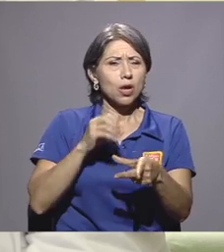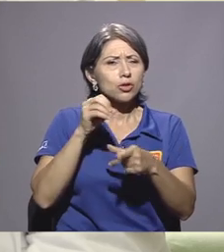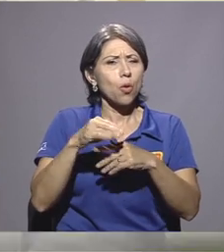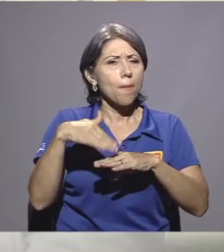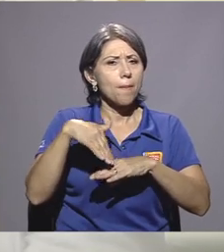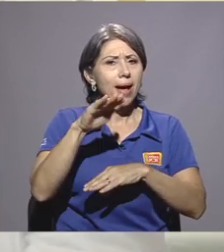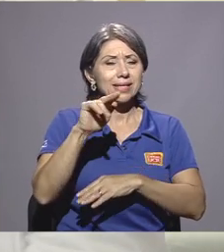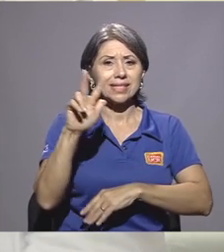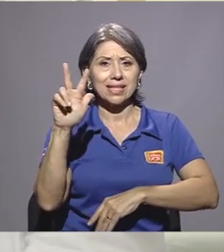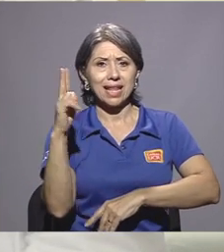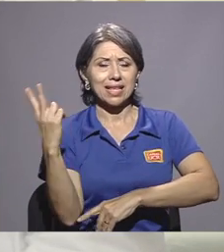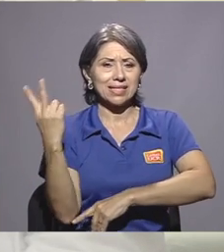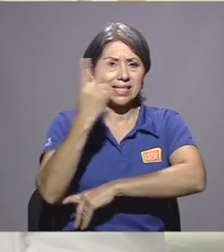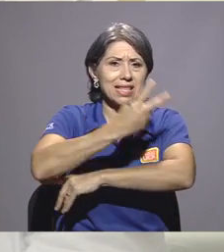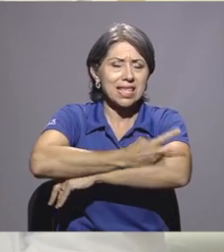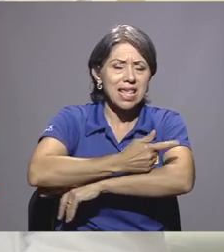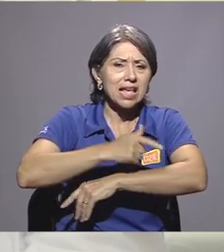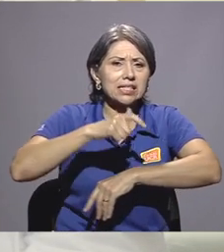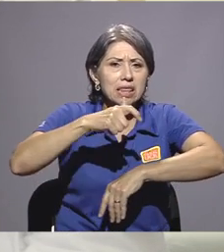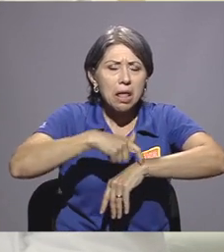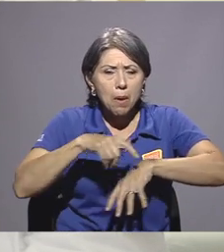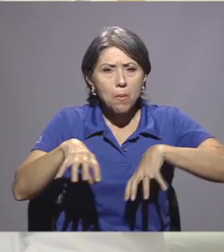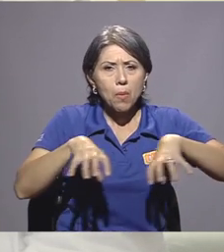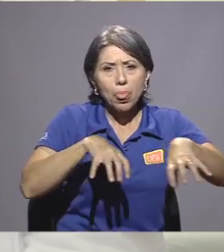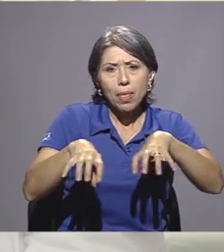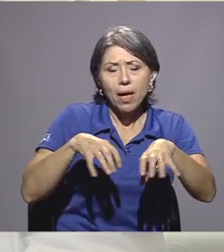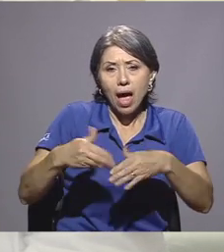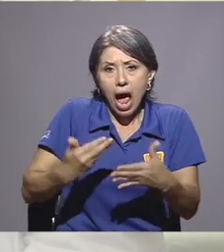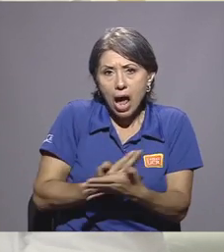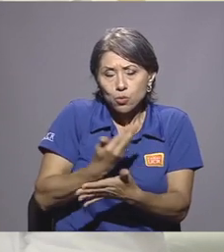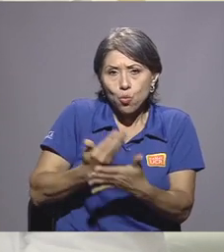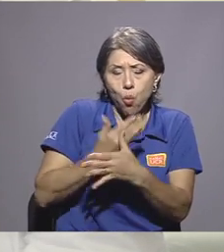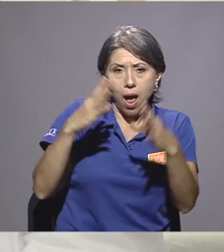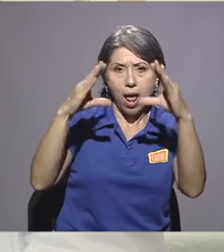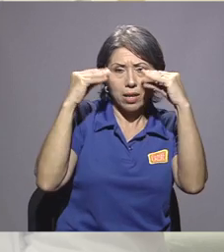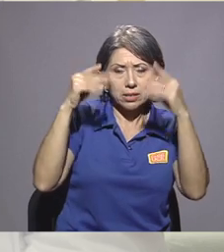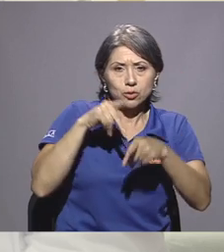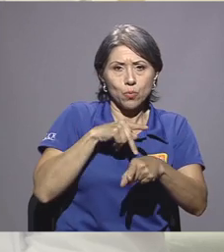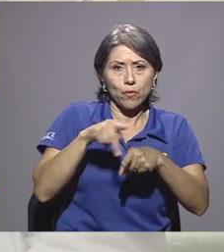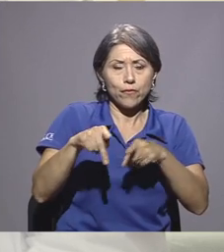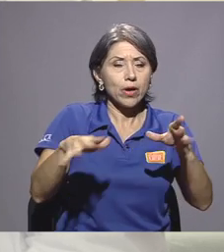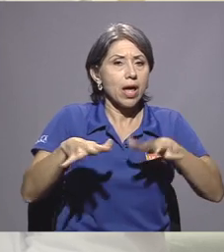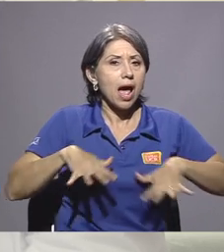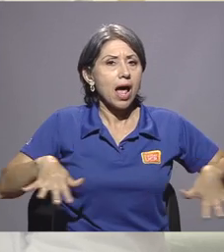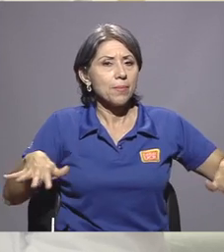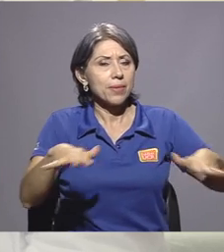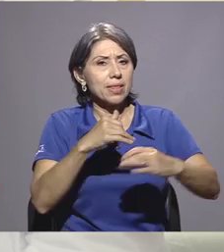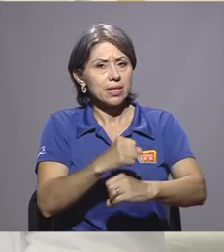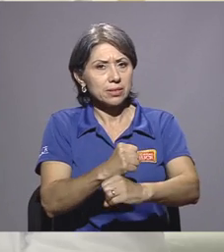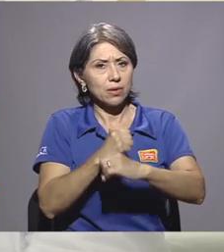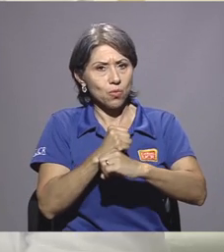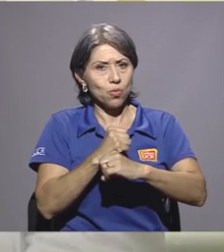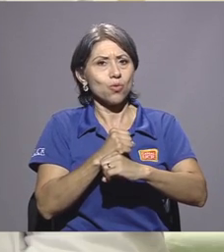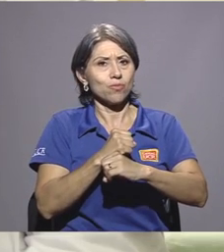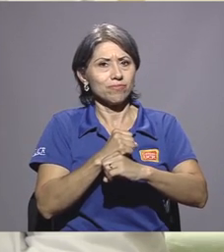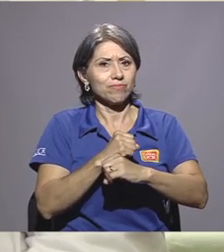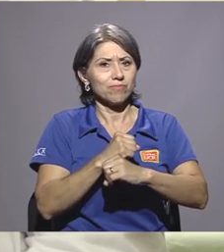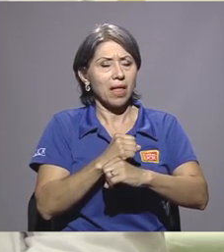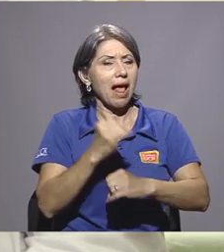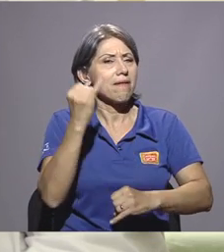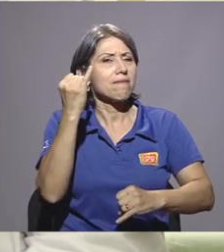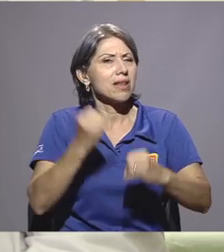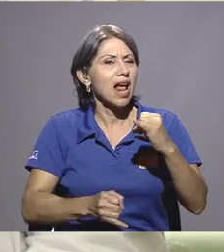tres días en una jornada de actualización profesional, en un ambiente seguro, que se terminan